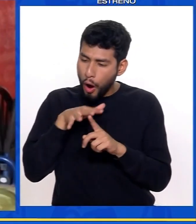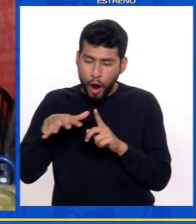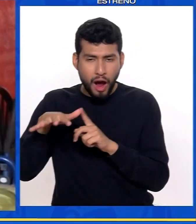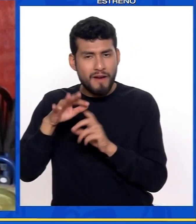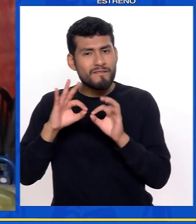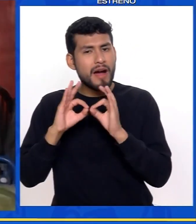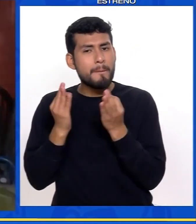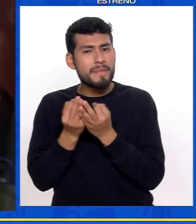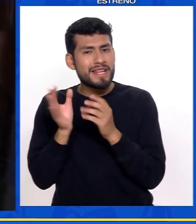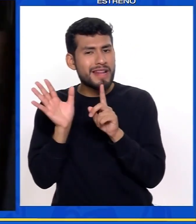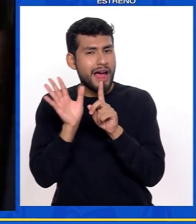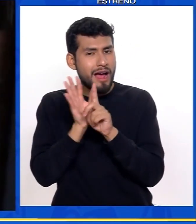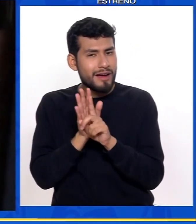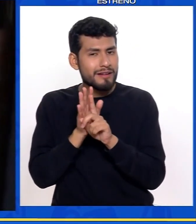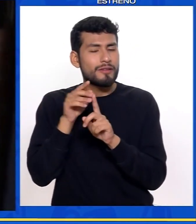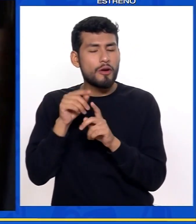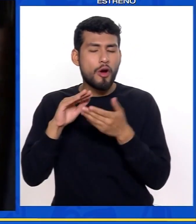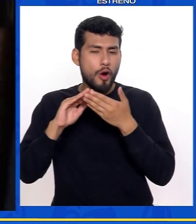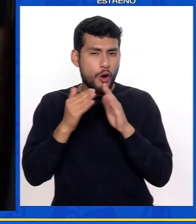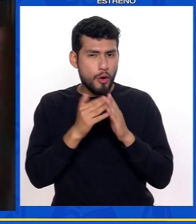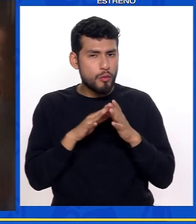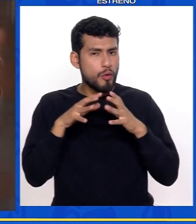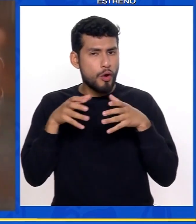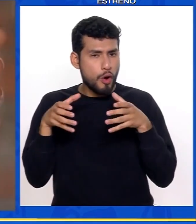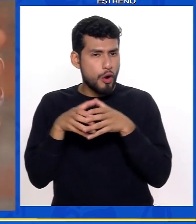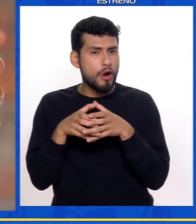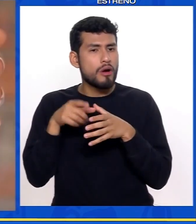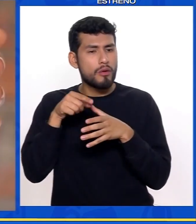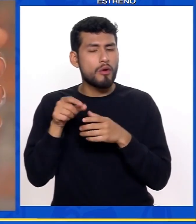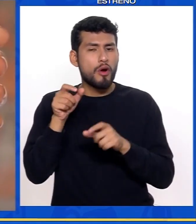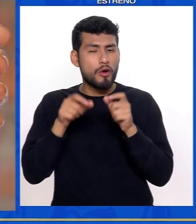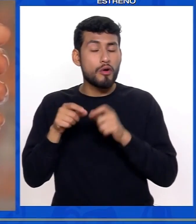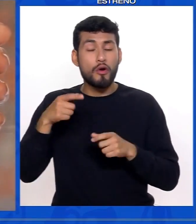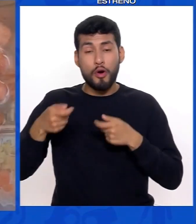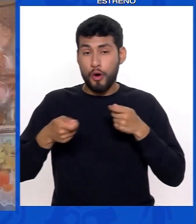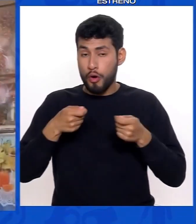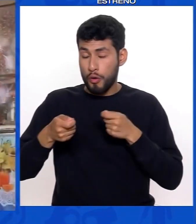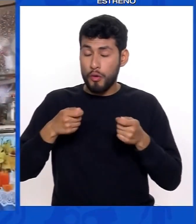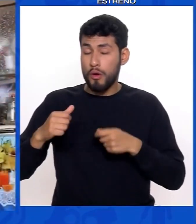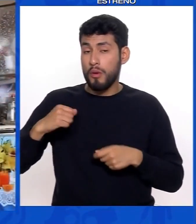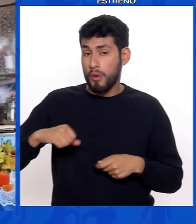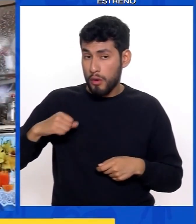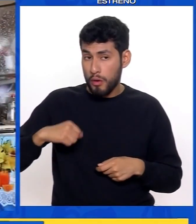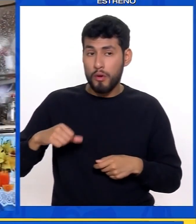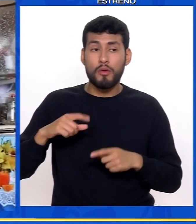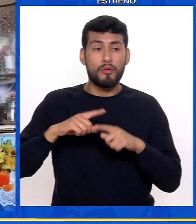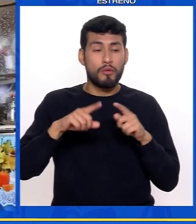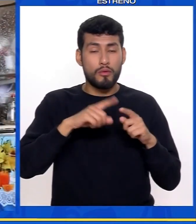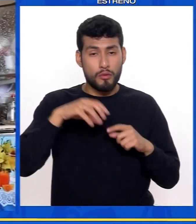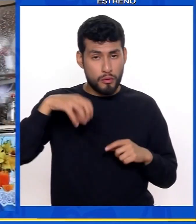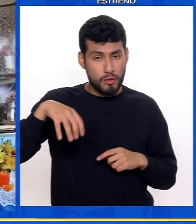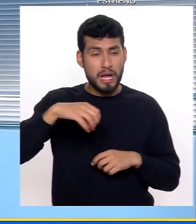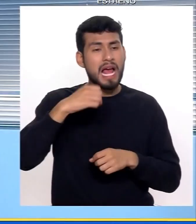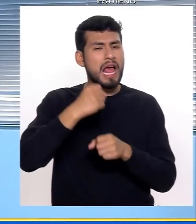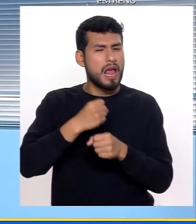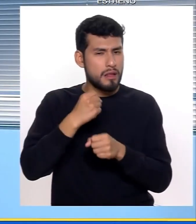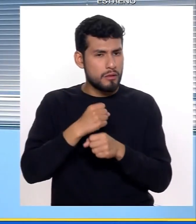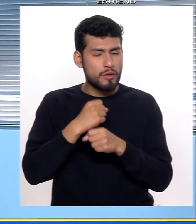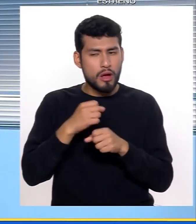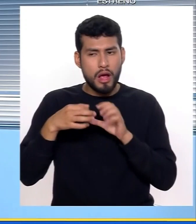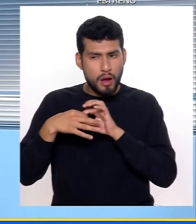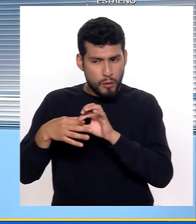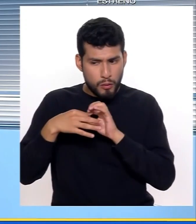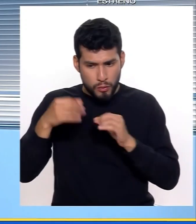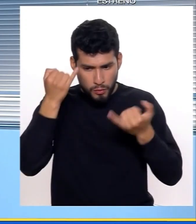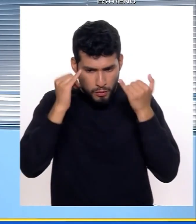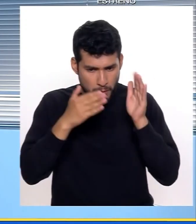de su entorno familiar y la comunidad está representada por los gobiernos locales, las municipalidades y trabajamos